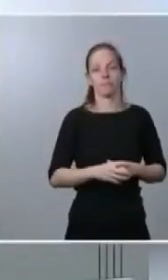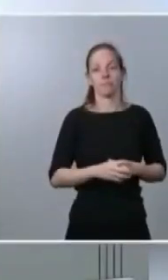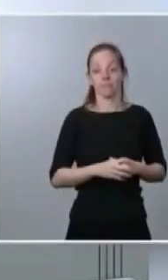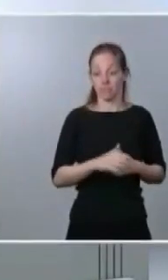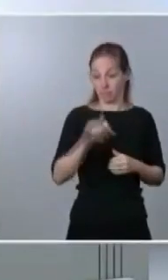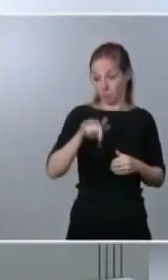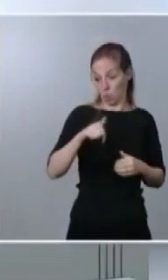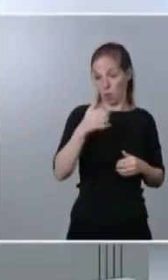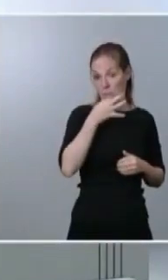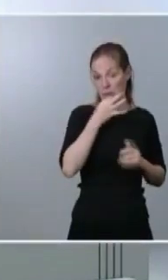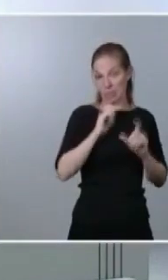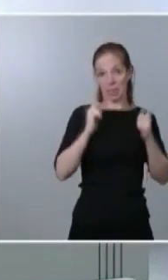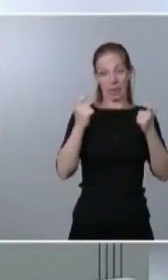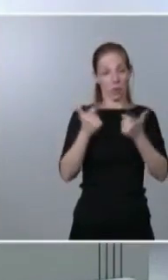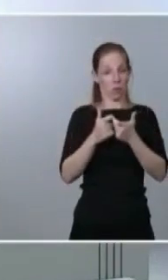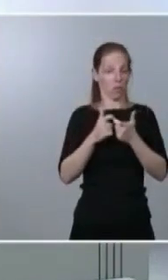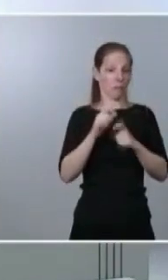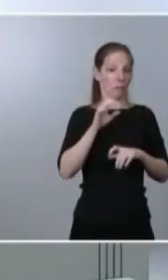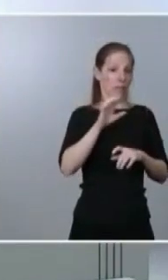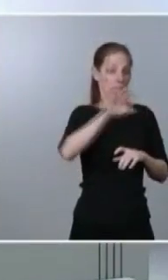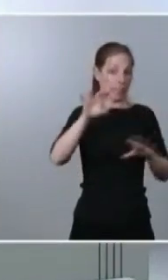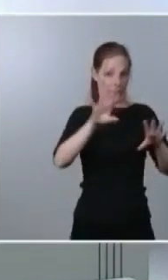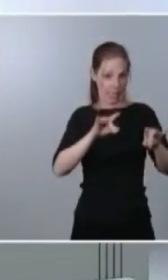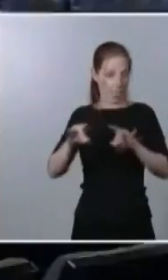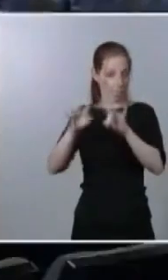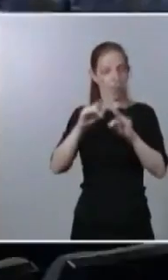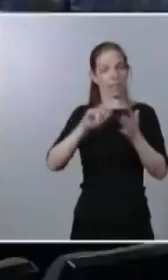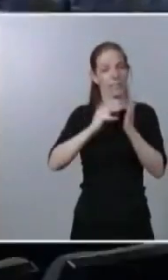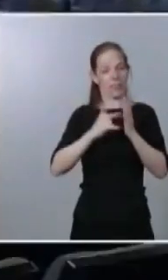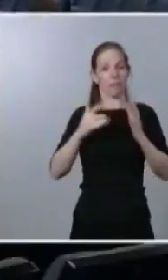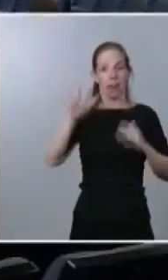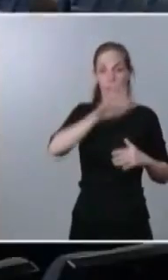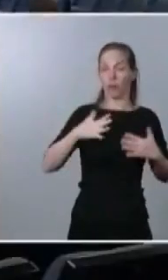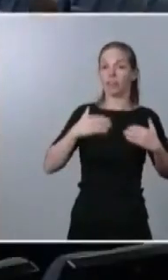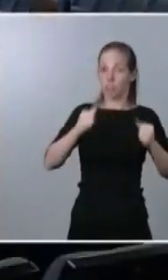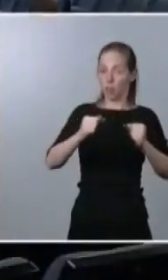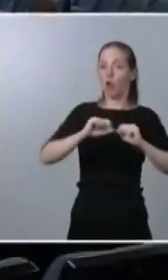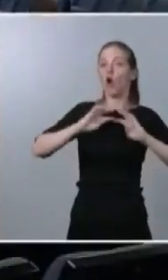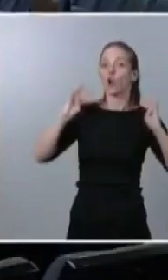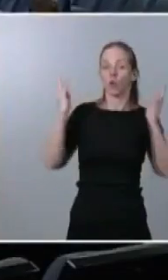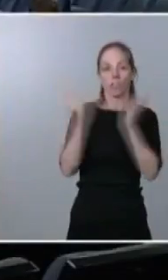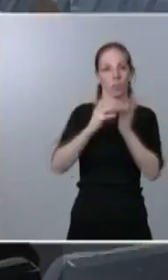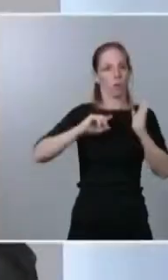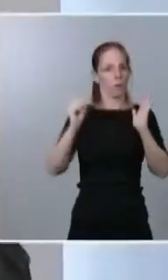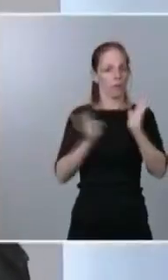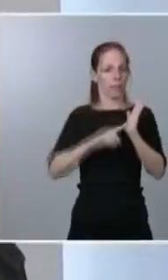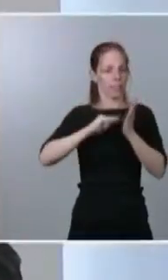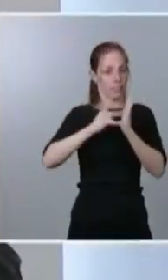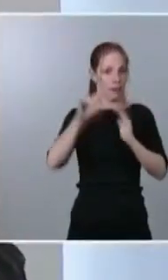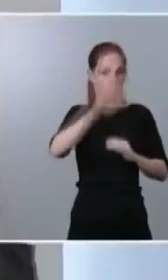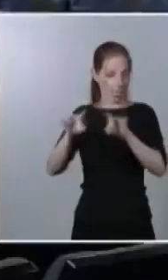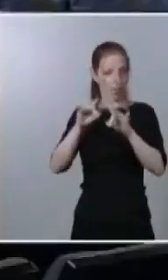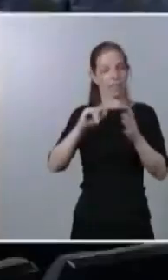El ministro de Sanidad ha trasladado la felicitación de la Comisaria Europea de Sanidad a la labor de los profesionales sanitarios españoles y también el